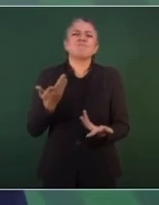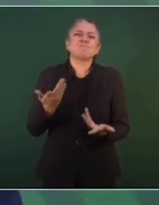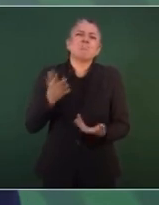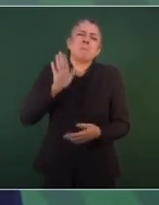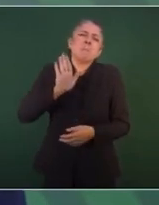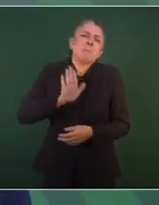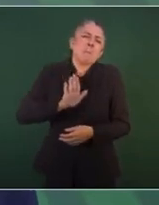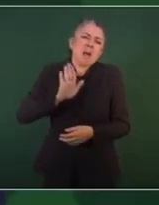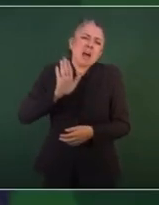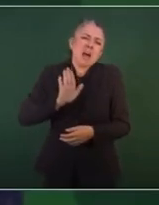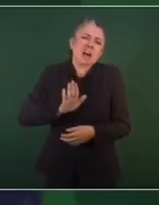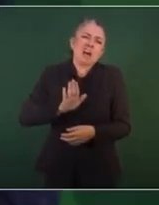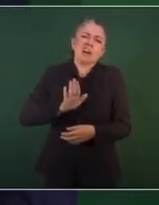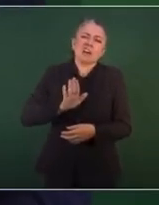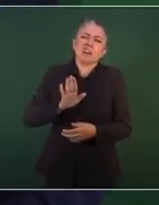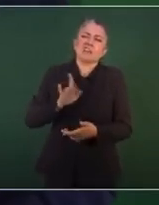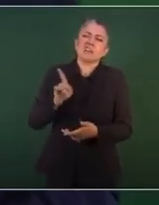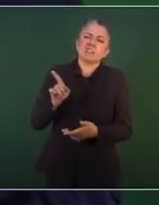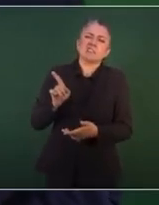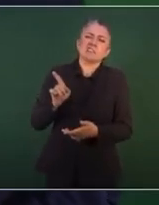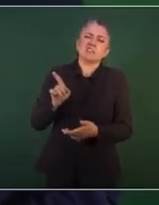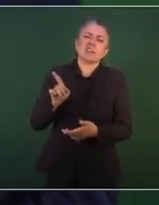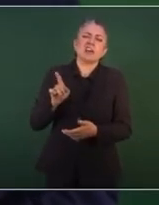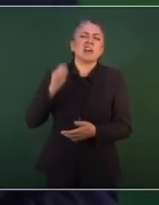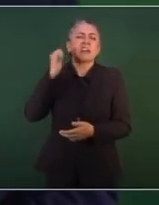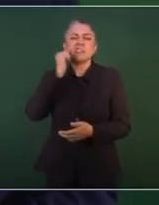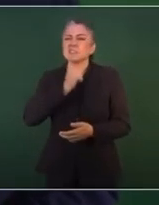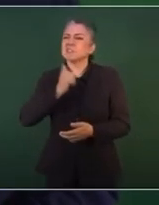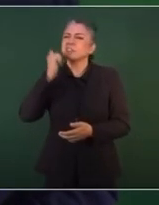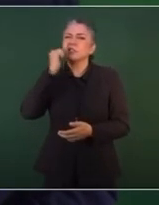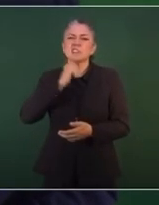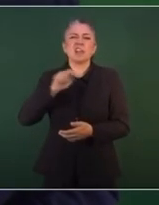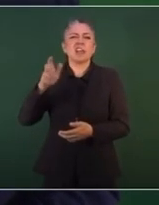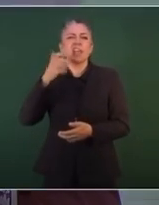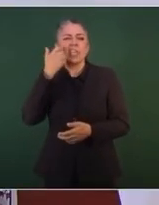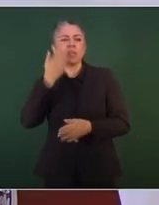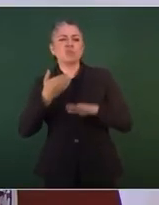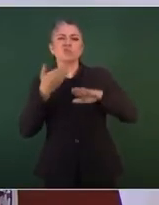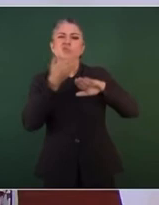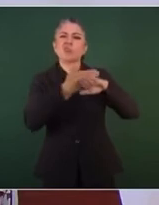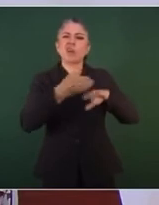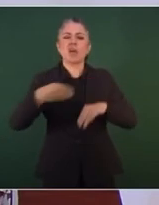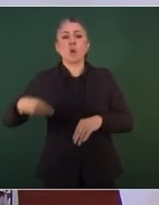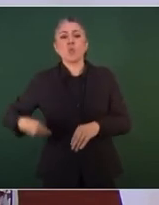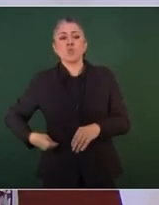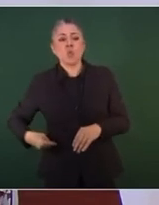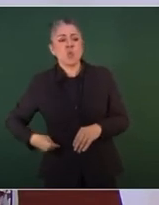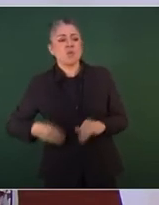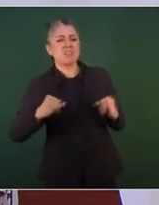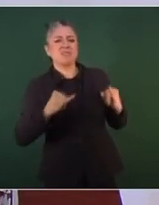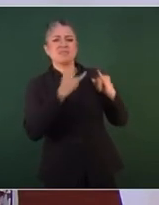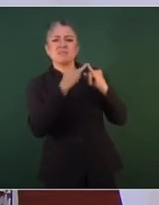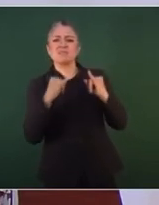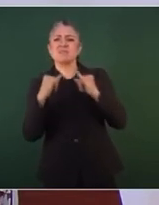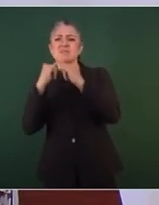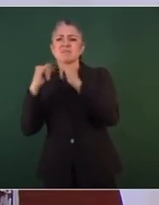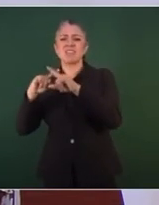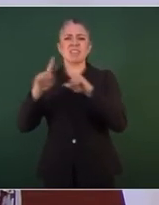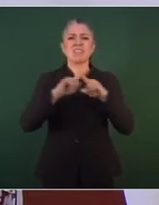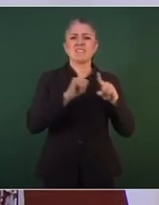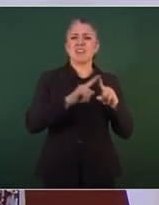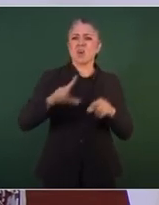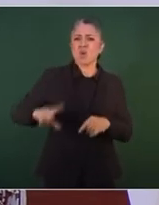a culpar a las instituciones, en este caso